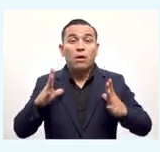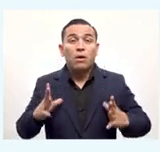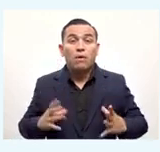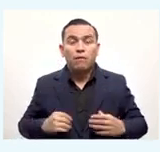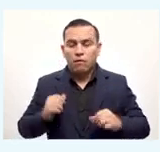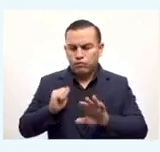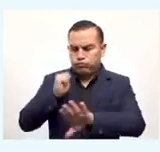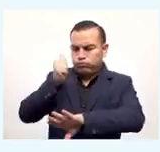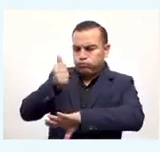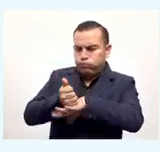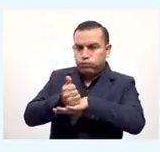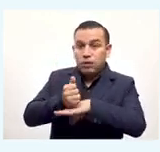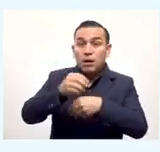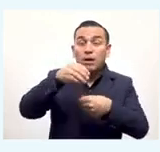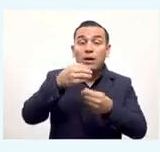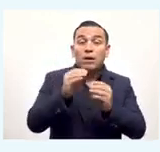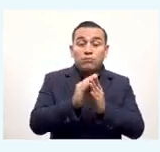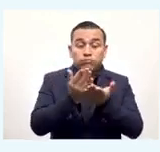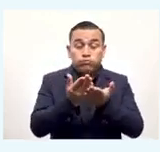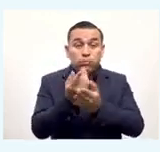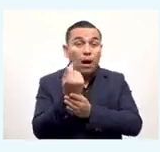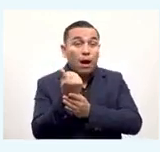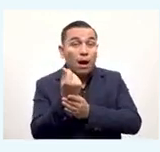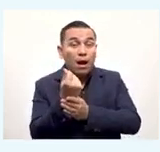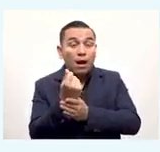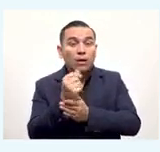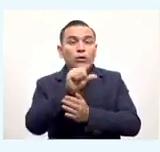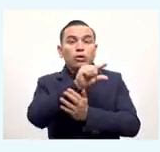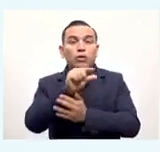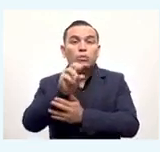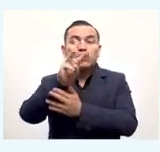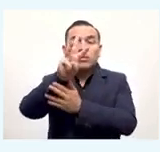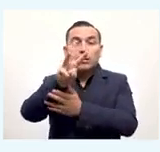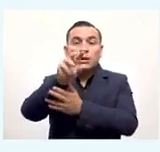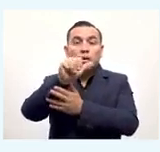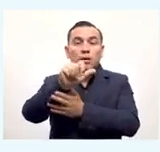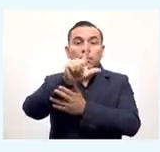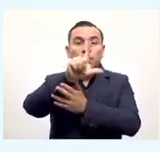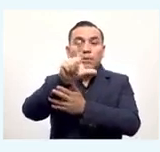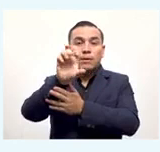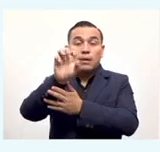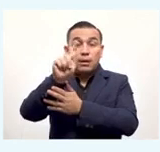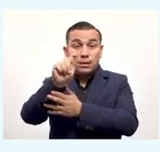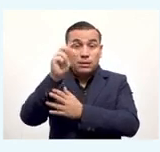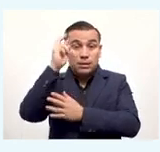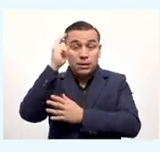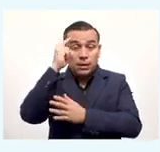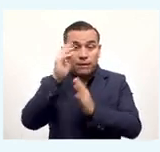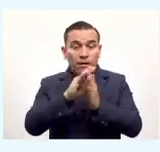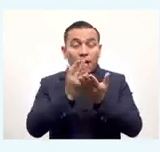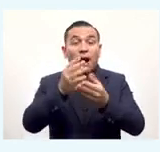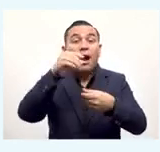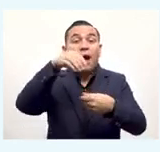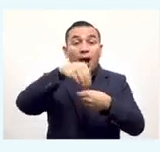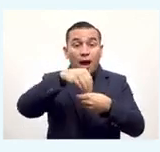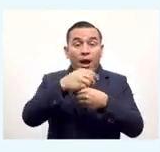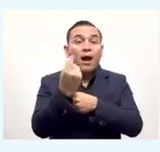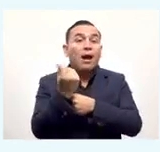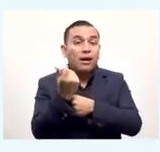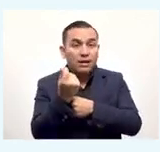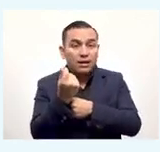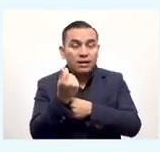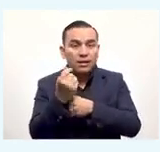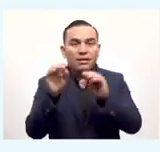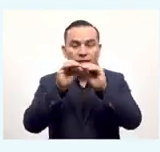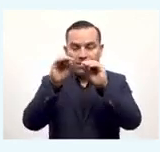el gobierno ha creado una billetera electrónica a la que llamaremos wallet. Wallet es billetera en inglés, así se conoce en el mundo de las